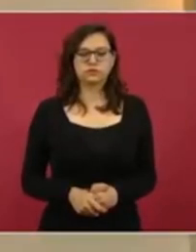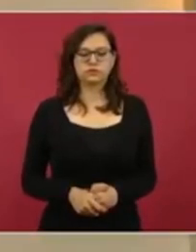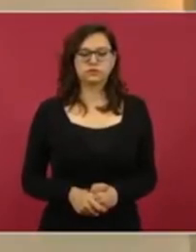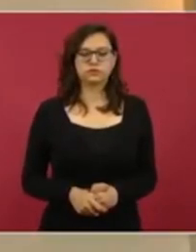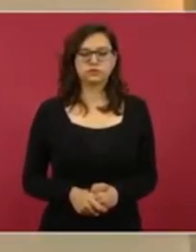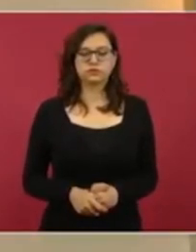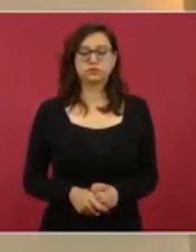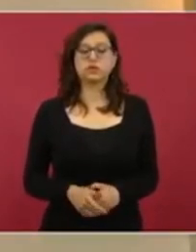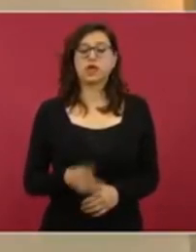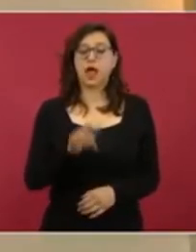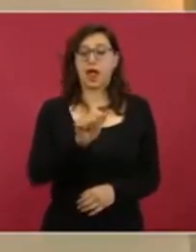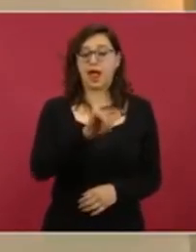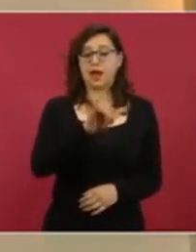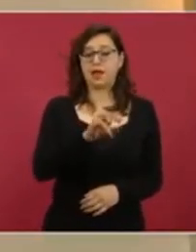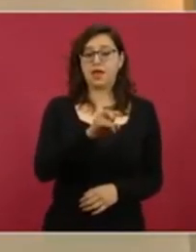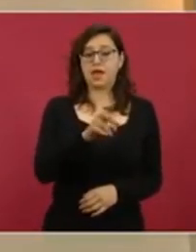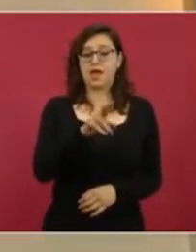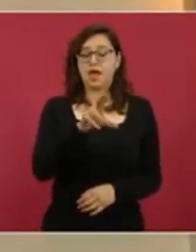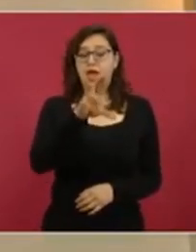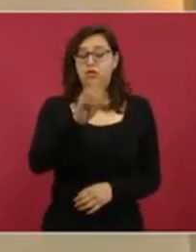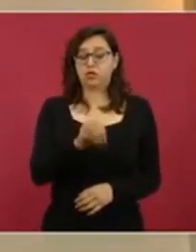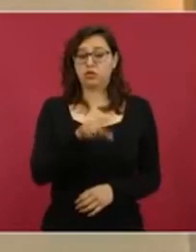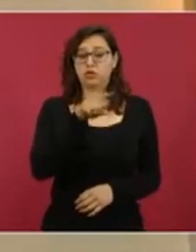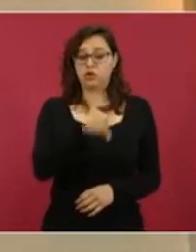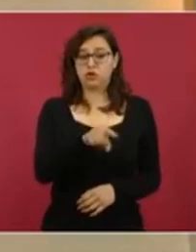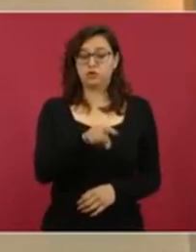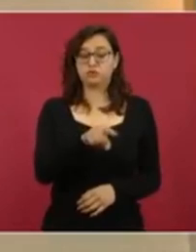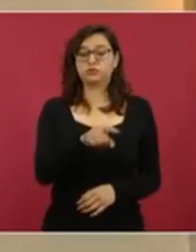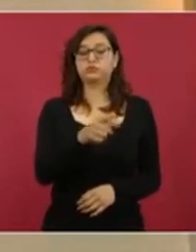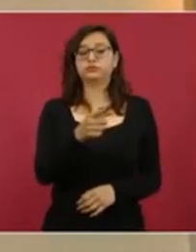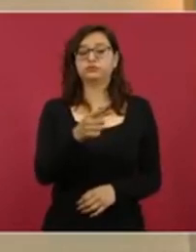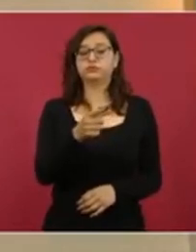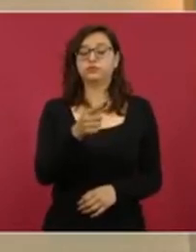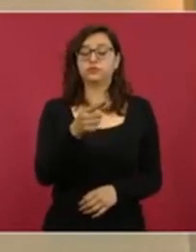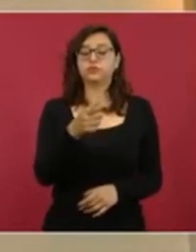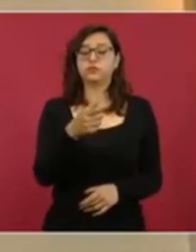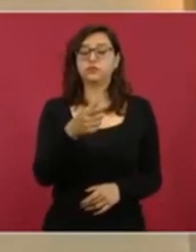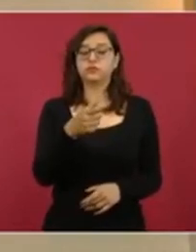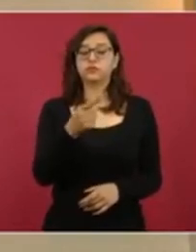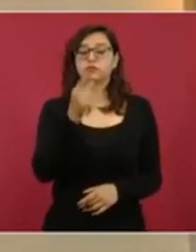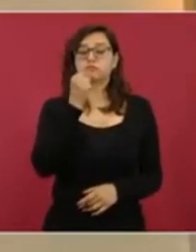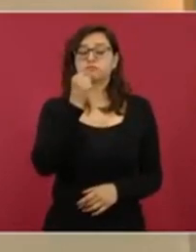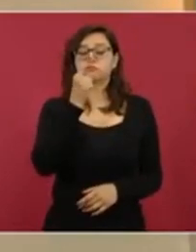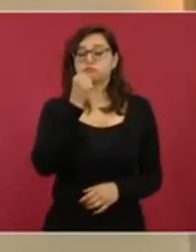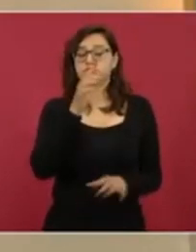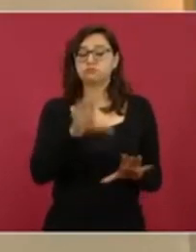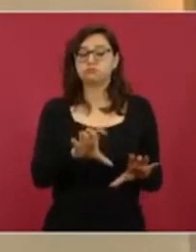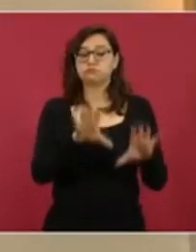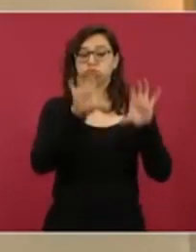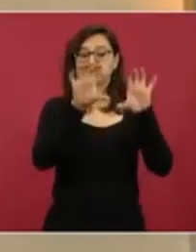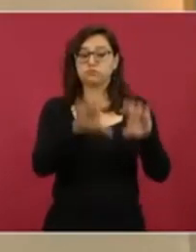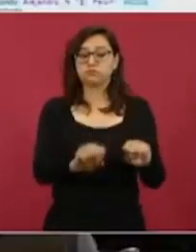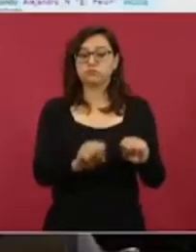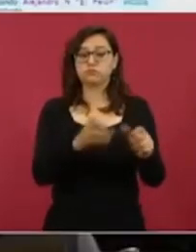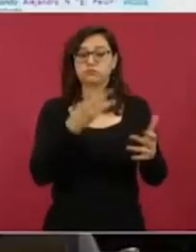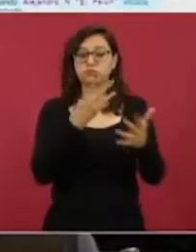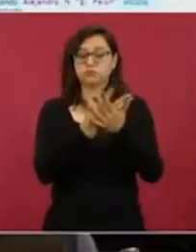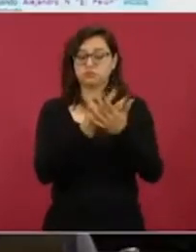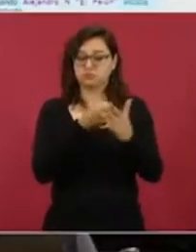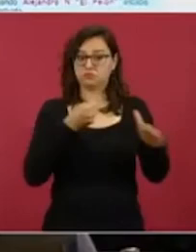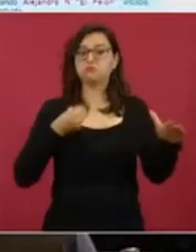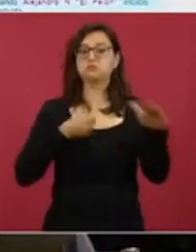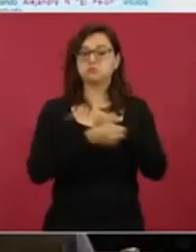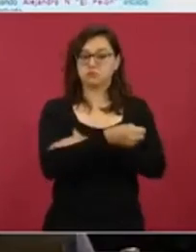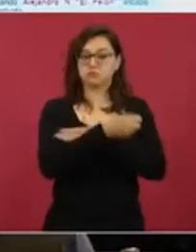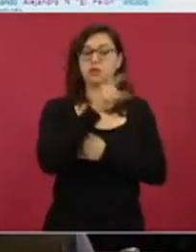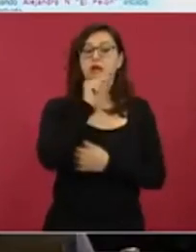Alejandro N. es detenido por la policía de Mazamitla, recluido en el Cerezo de